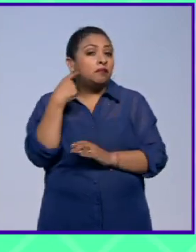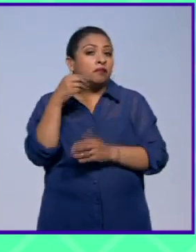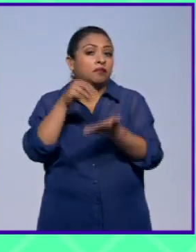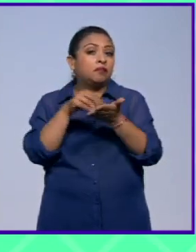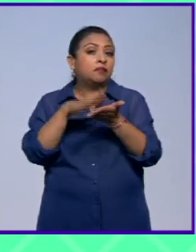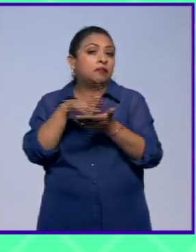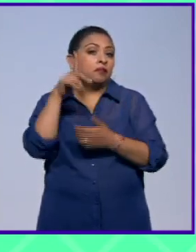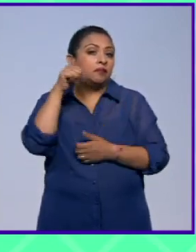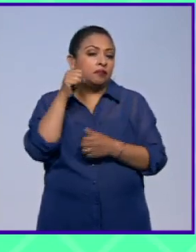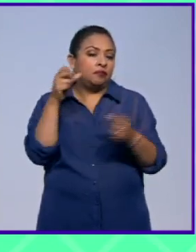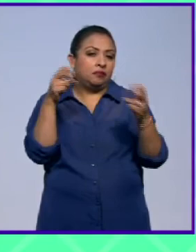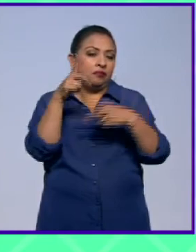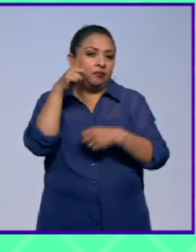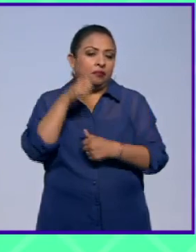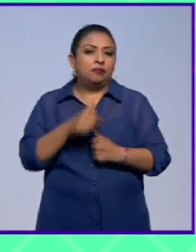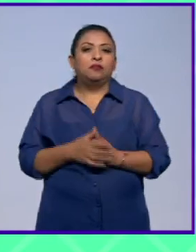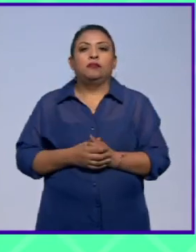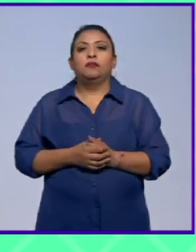cita está hecha para mañana hasta mañana